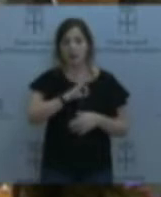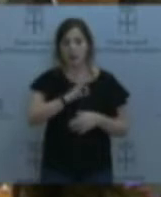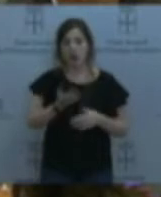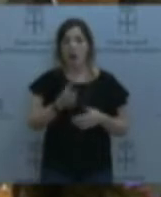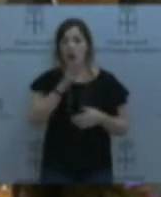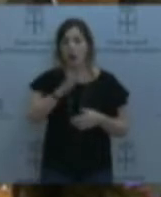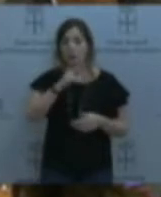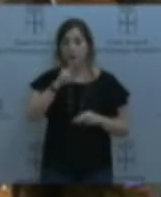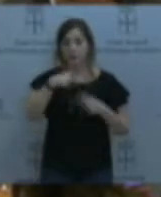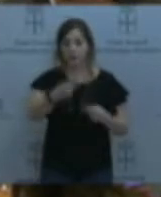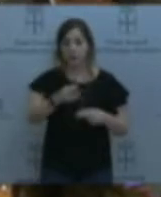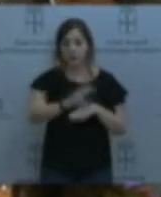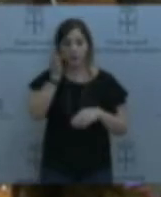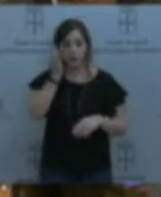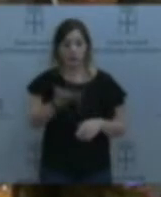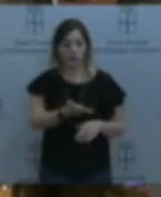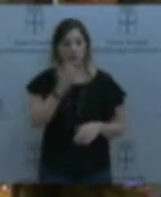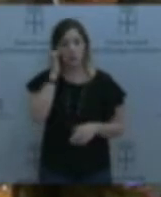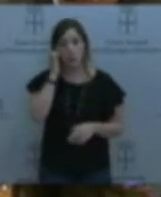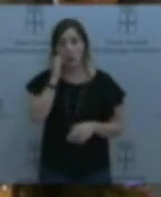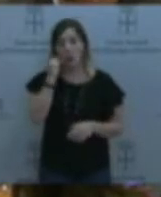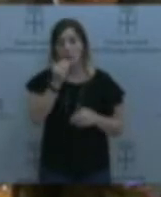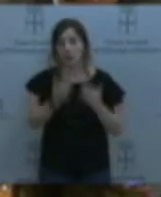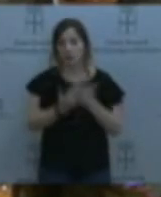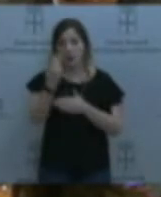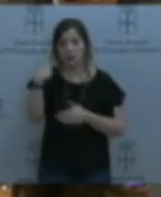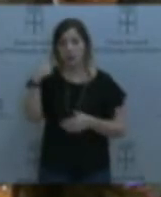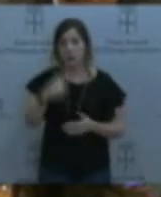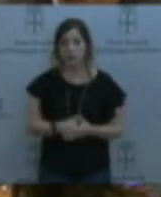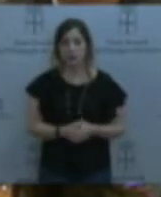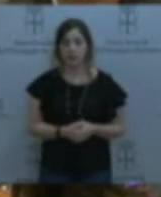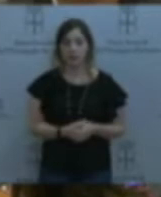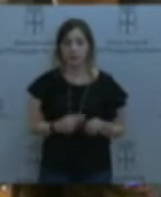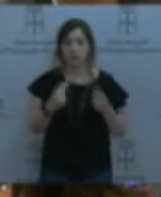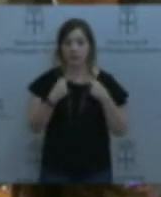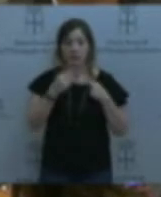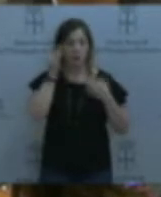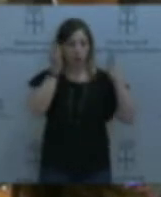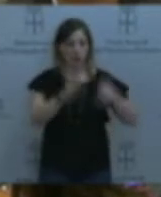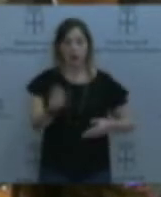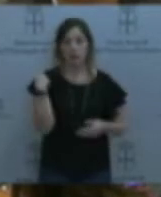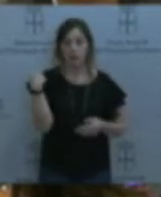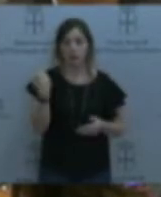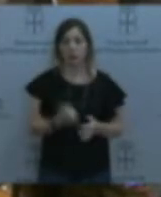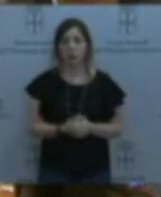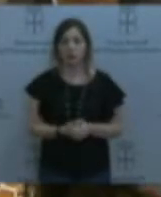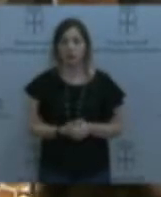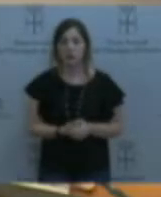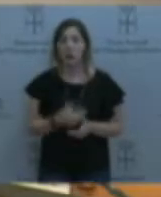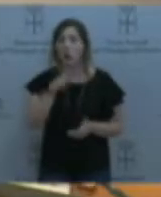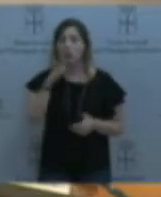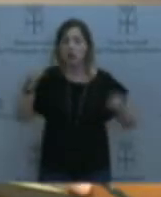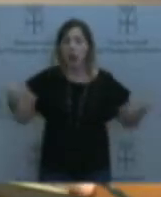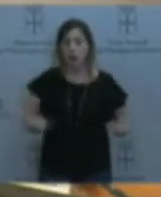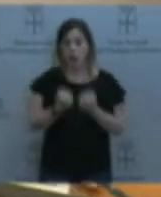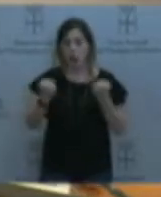Muy buenos días, presidenta. Señoría, me pregunta cuáles son las actuaciones para evitar el